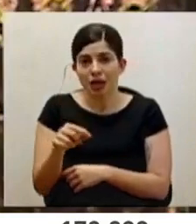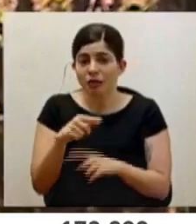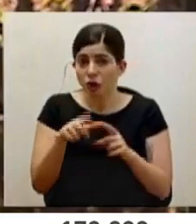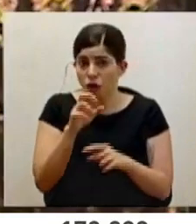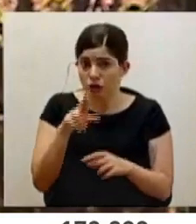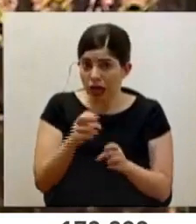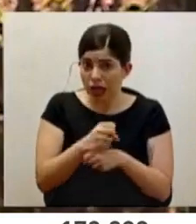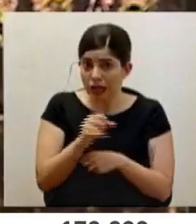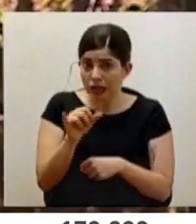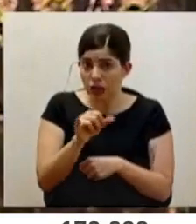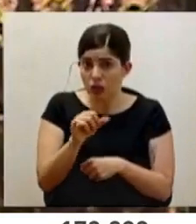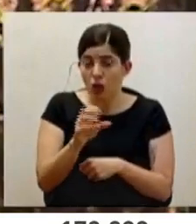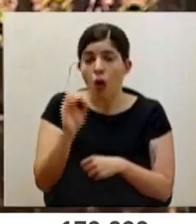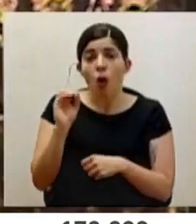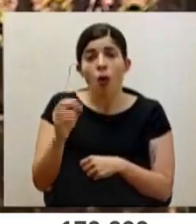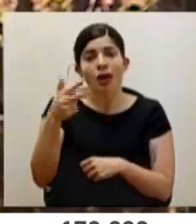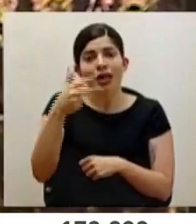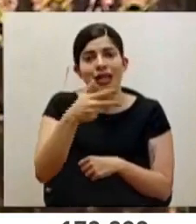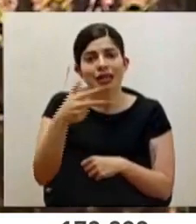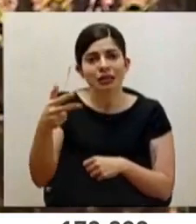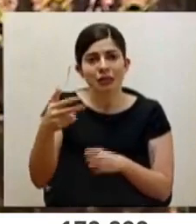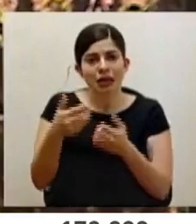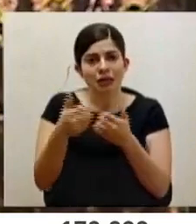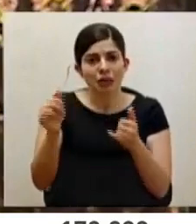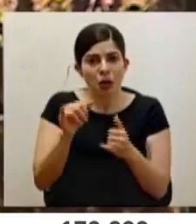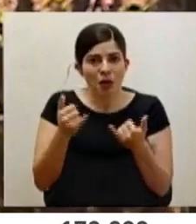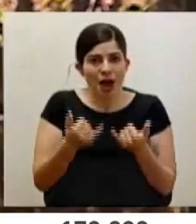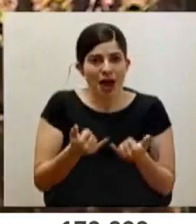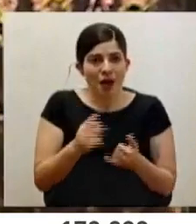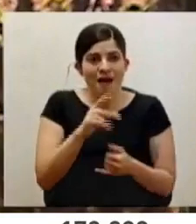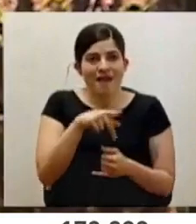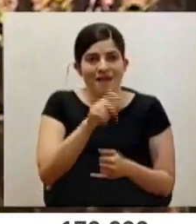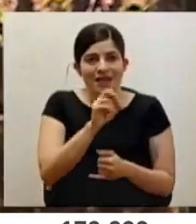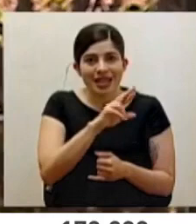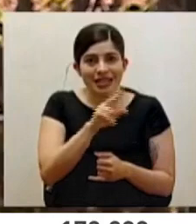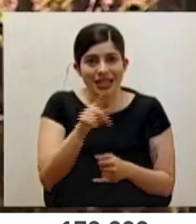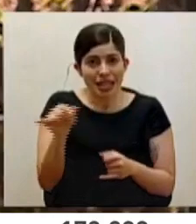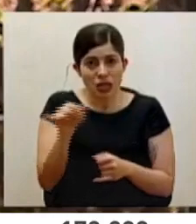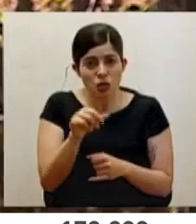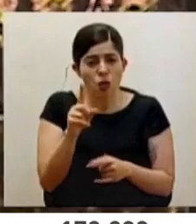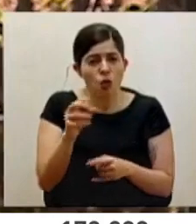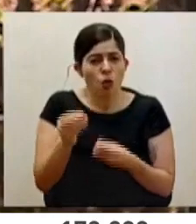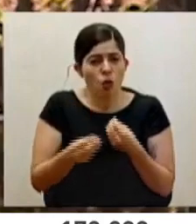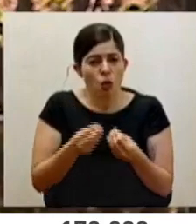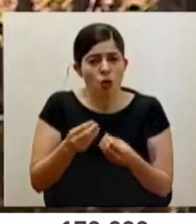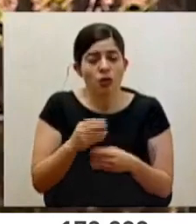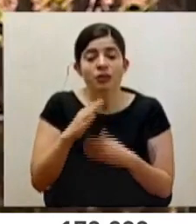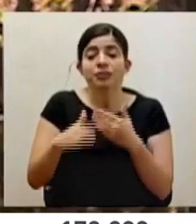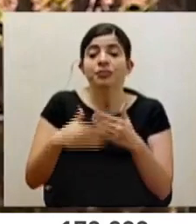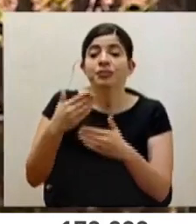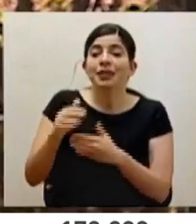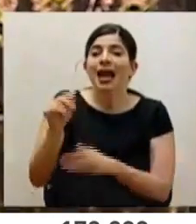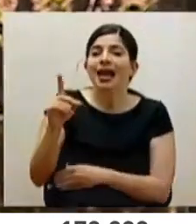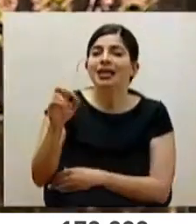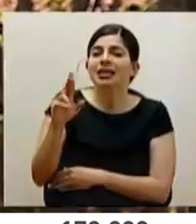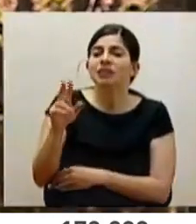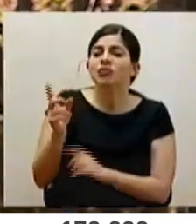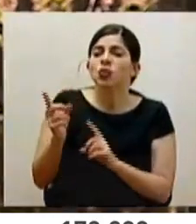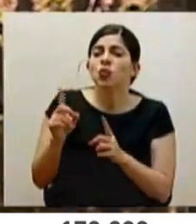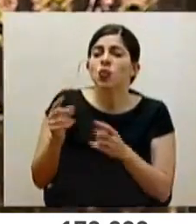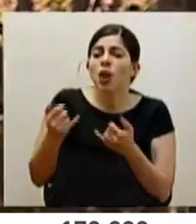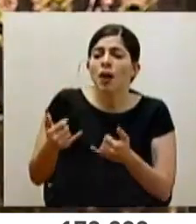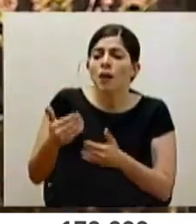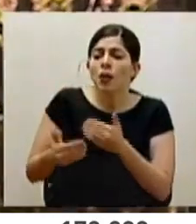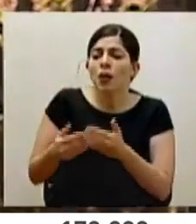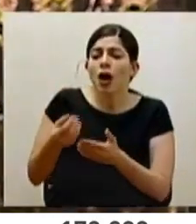la misma forma o si será con tres semanas de intervalo como se hace actualmente con la de Pfizer. Posteriormente, para don Alexander, ¿cuál es el estado de compra